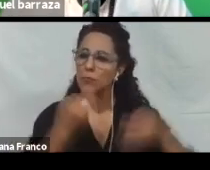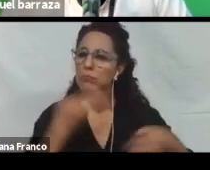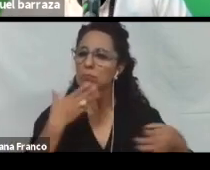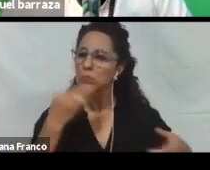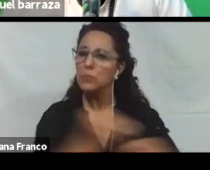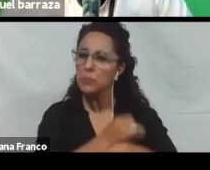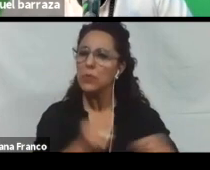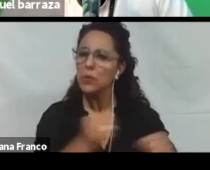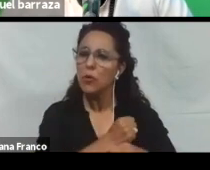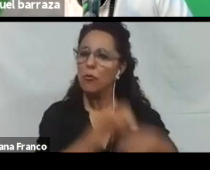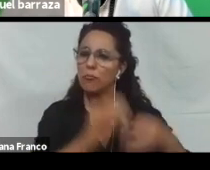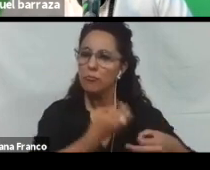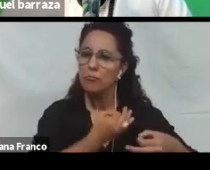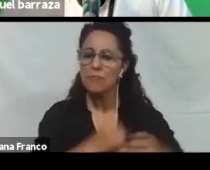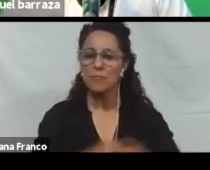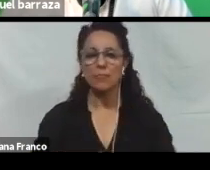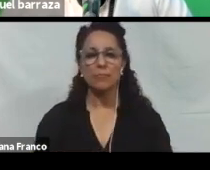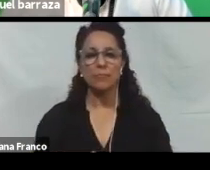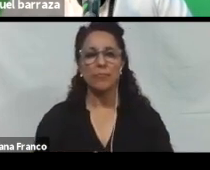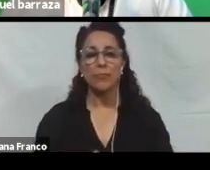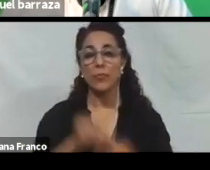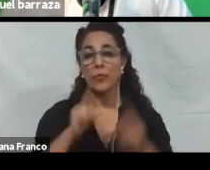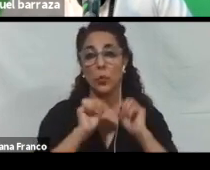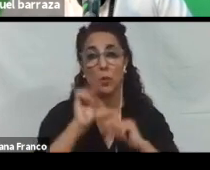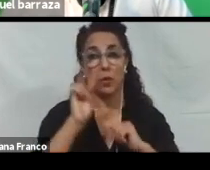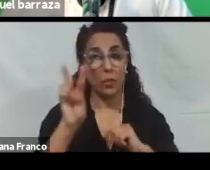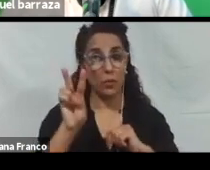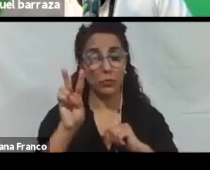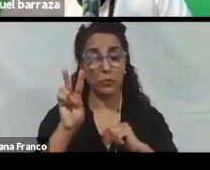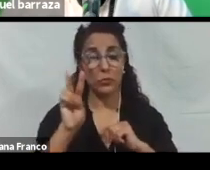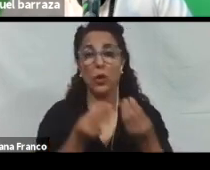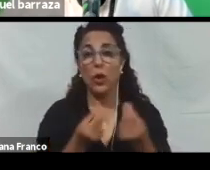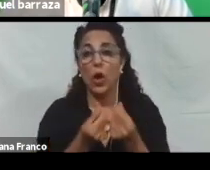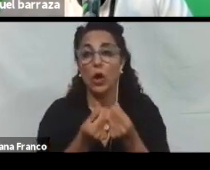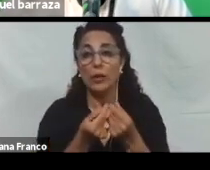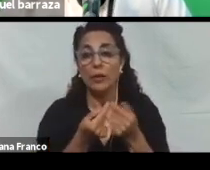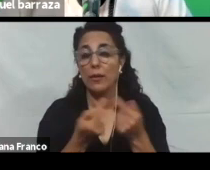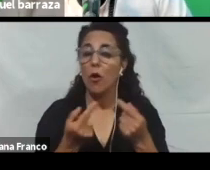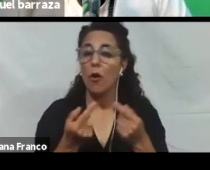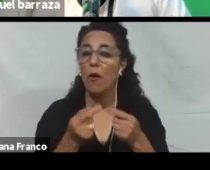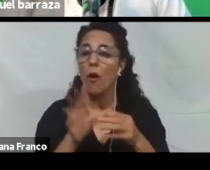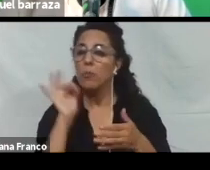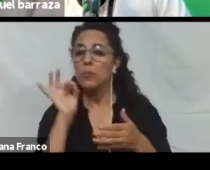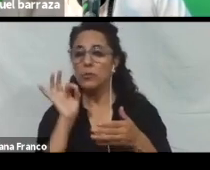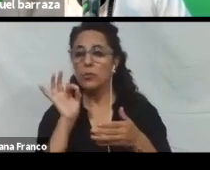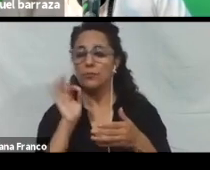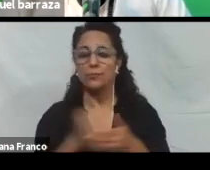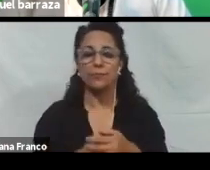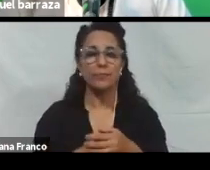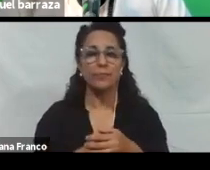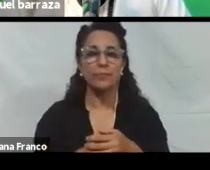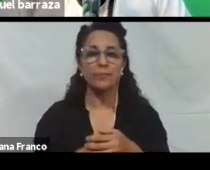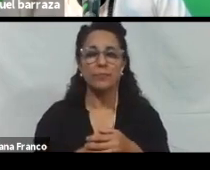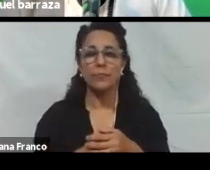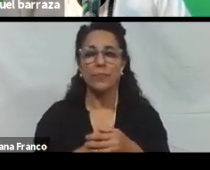cumple. Dos, que tiene contenidos alternativos. Dos, todo el material para